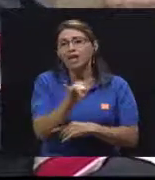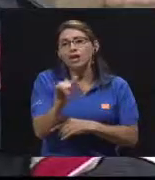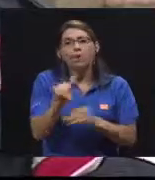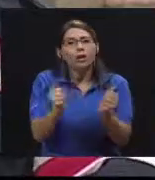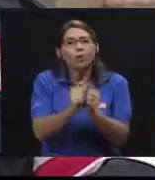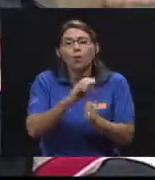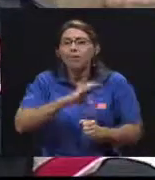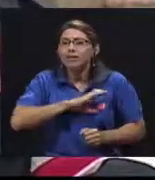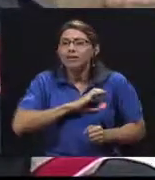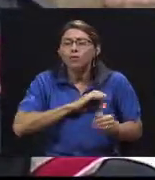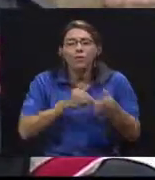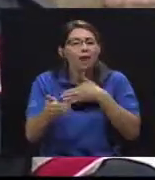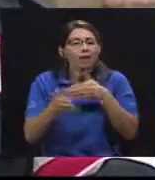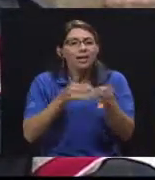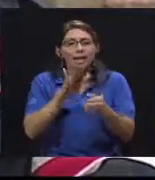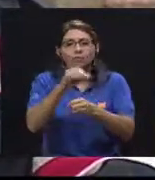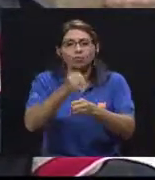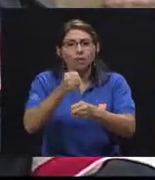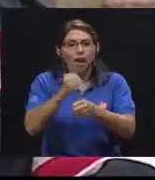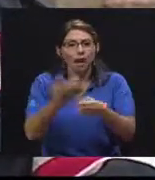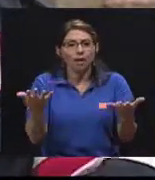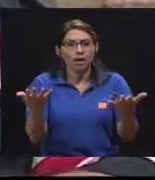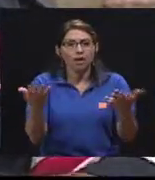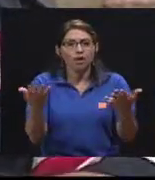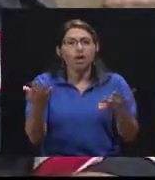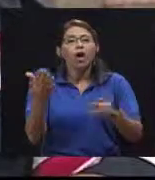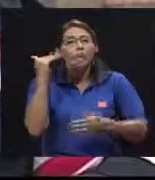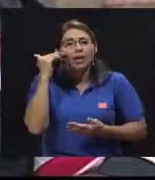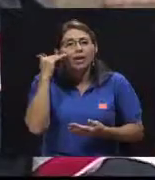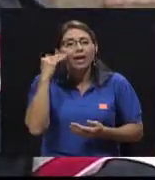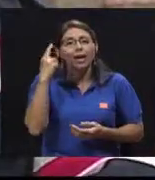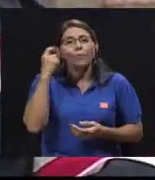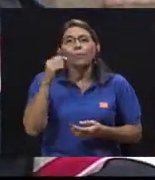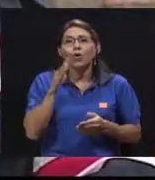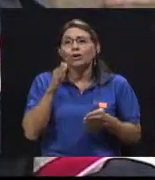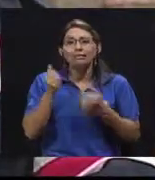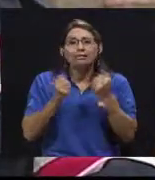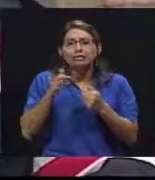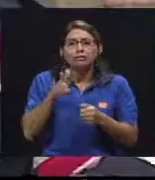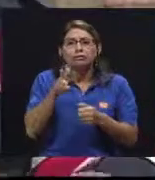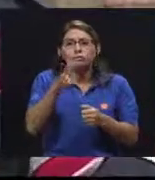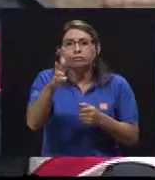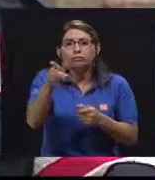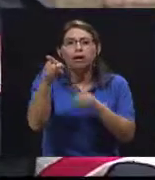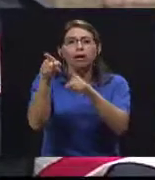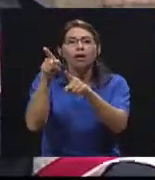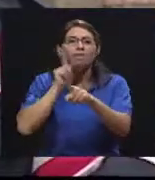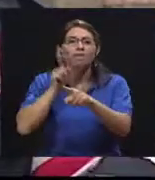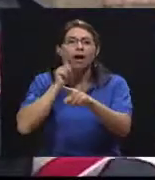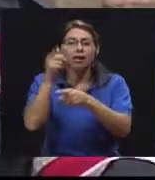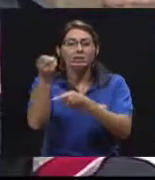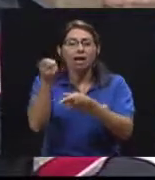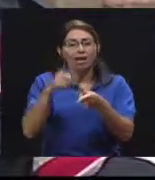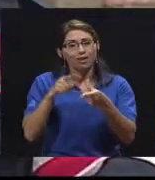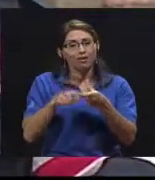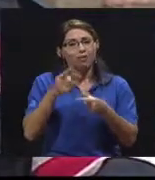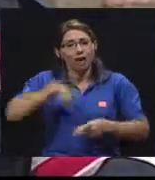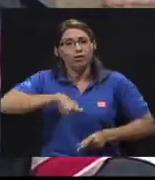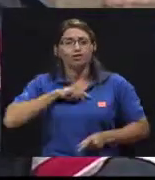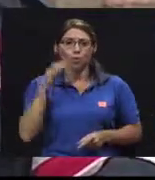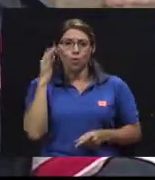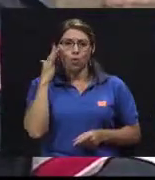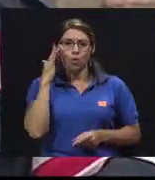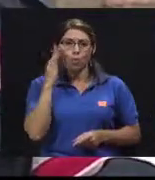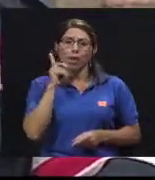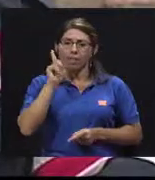igual con fuerza pública, cualquiera de sus trabajos y todo por estar atendiendo una falsa alarma. Entonces nos preocupa que este tipo de situación se dé